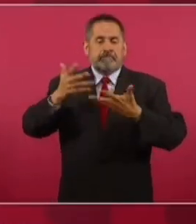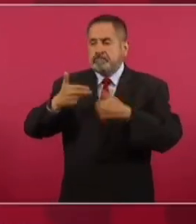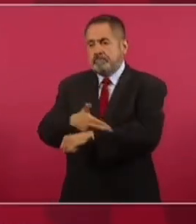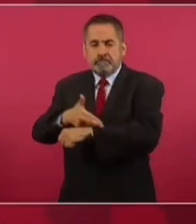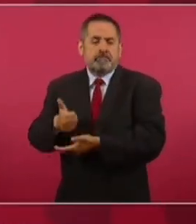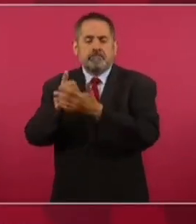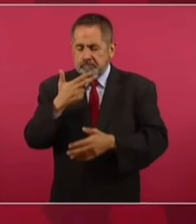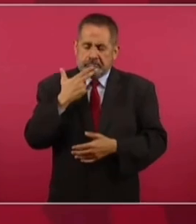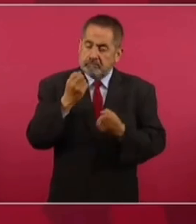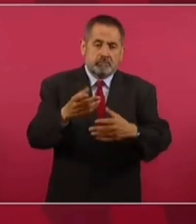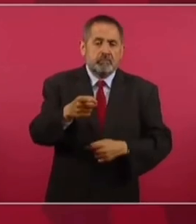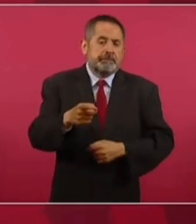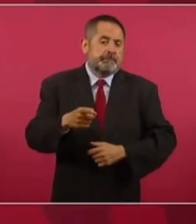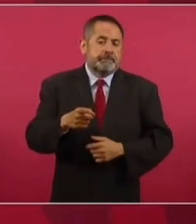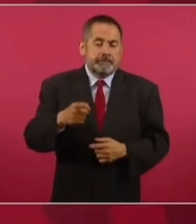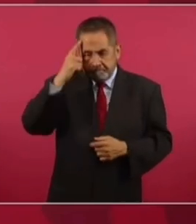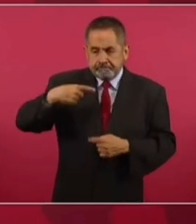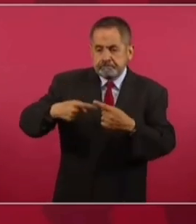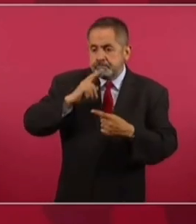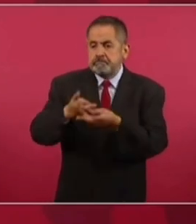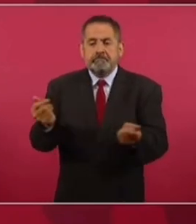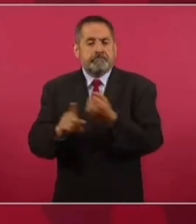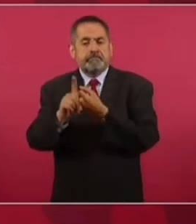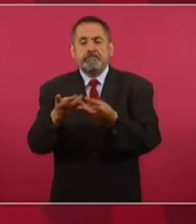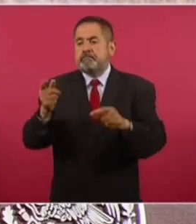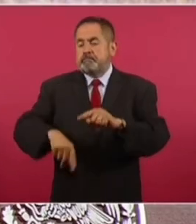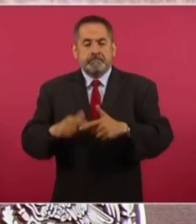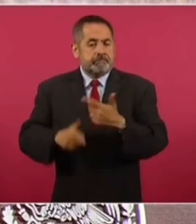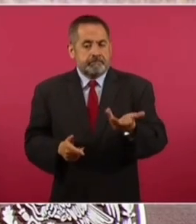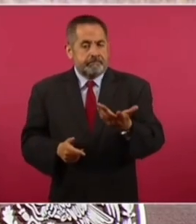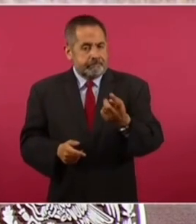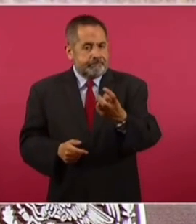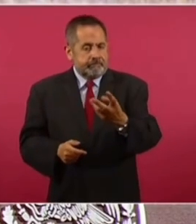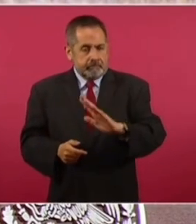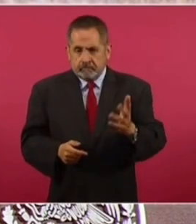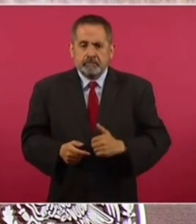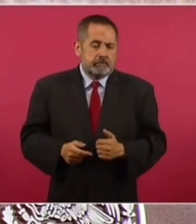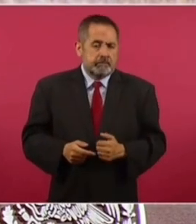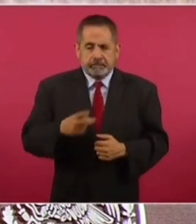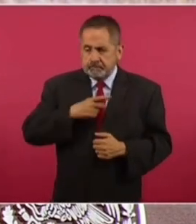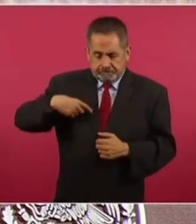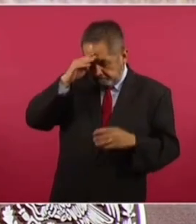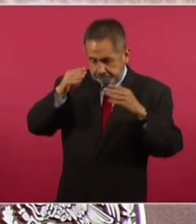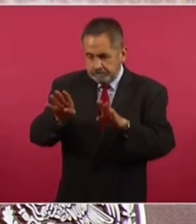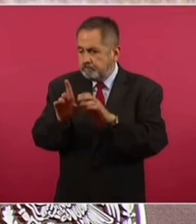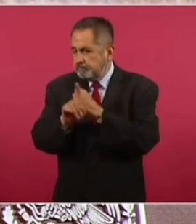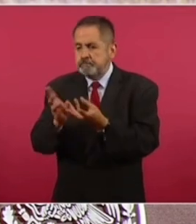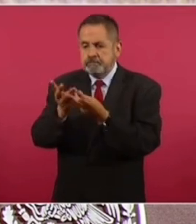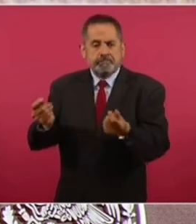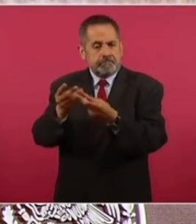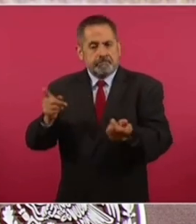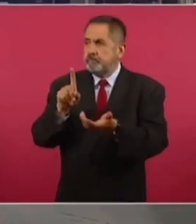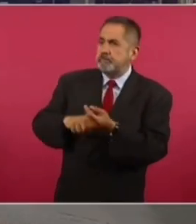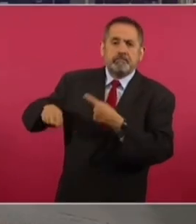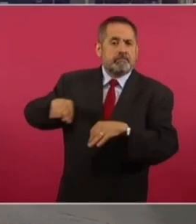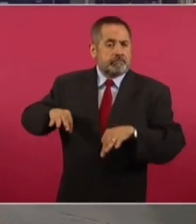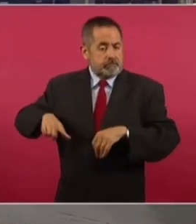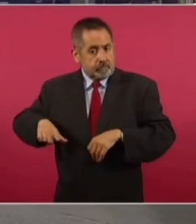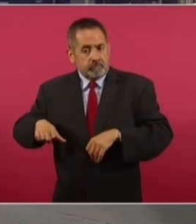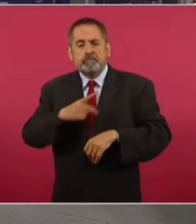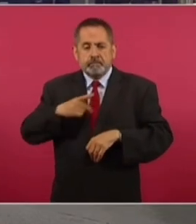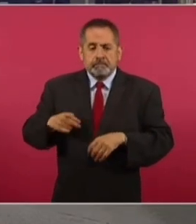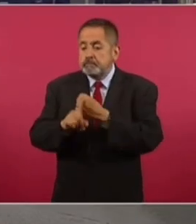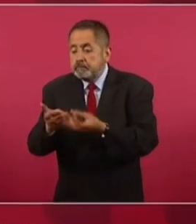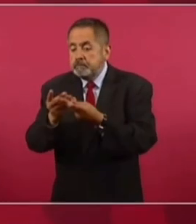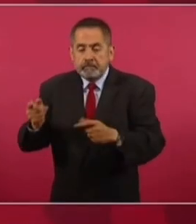esto ayuda a que se resuelvan los problemas, que es lo que debemos de procurar todos los servidores públicos. Entonces, de